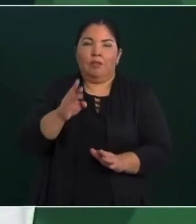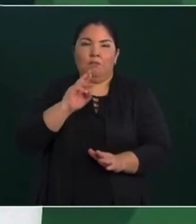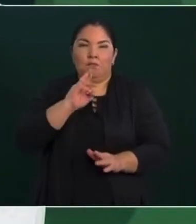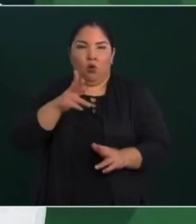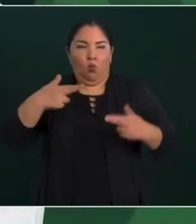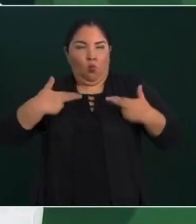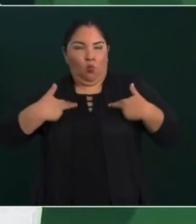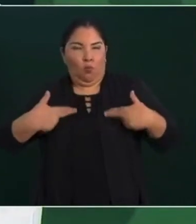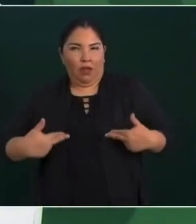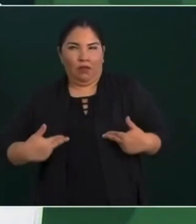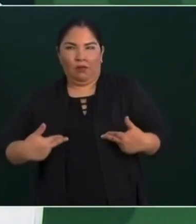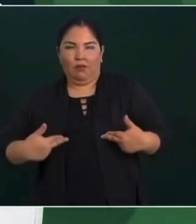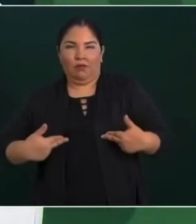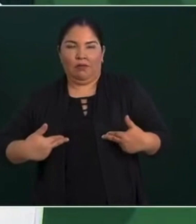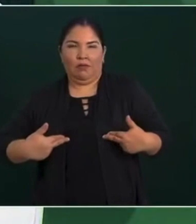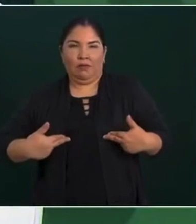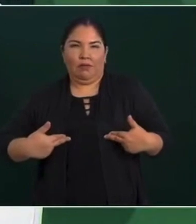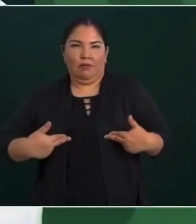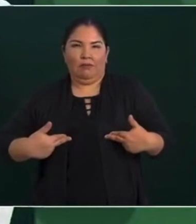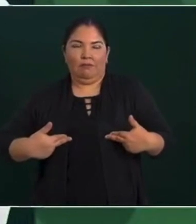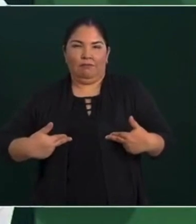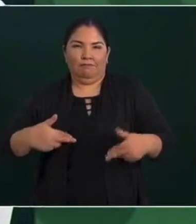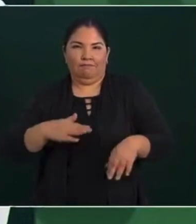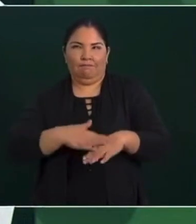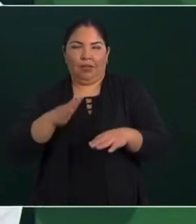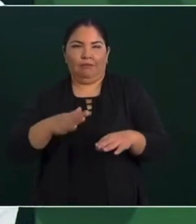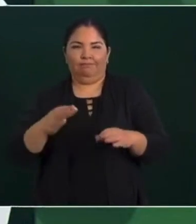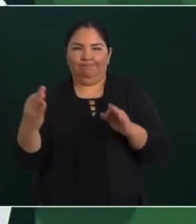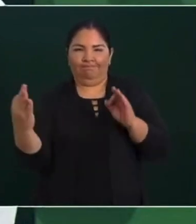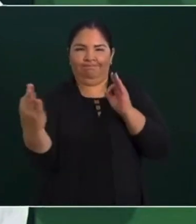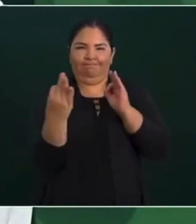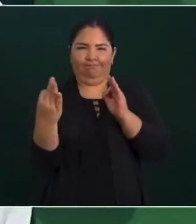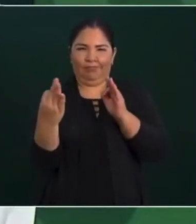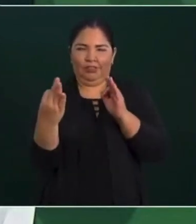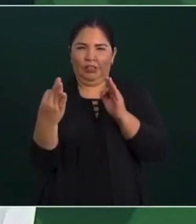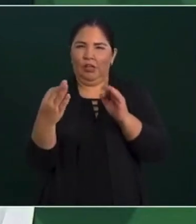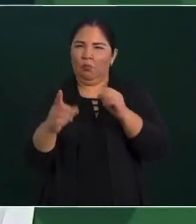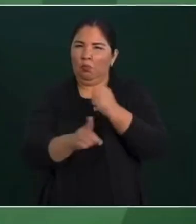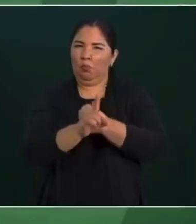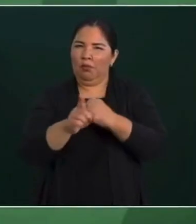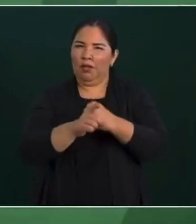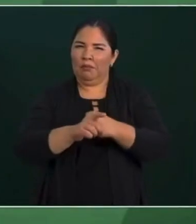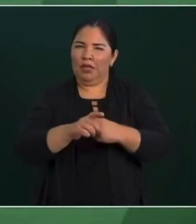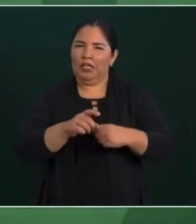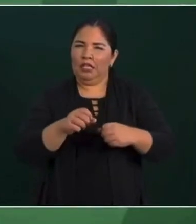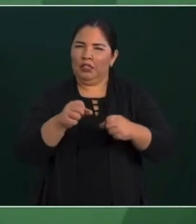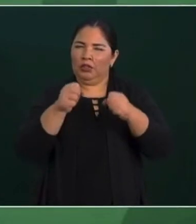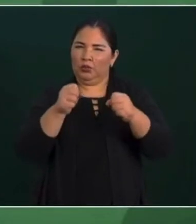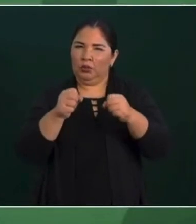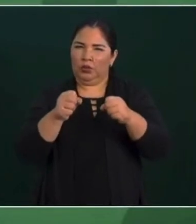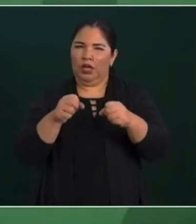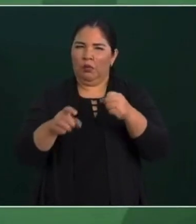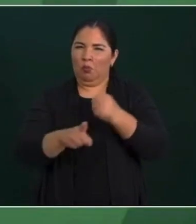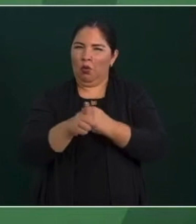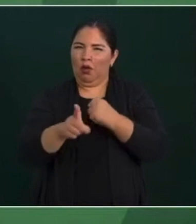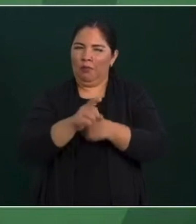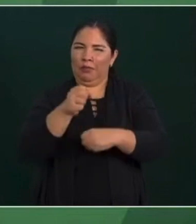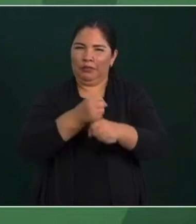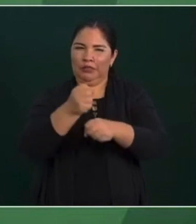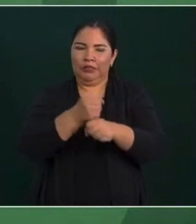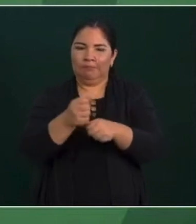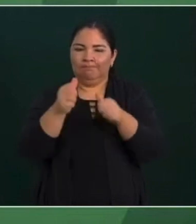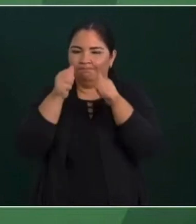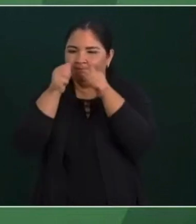humano enfrentar el problema de la inseguridad atendiendo las causas